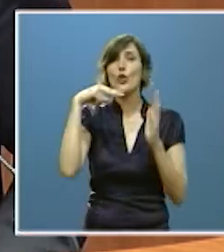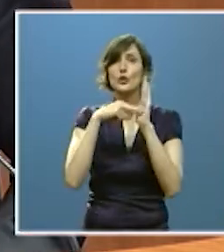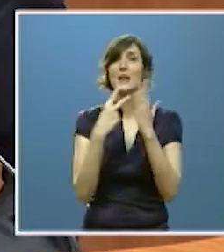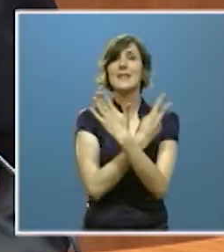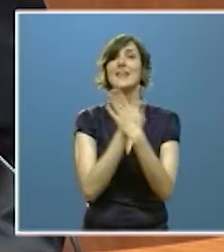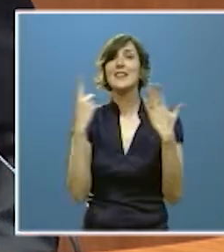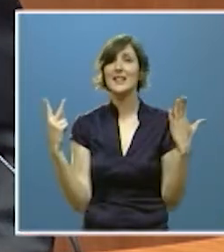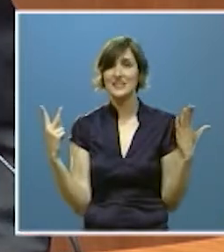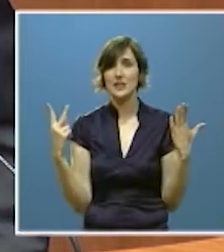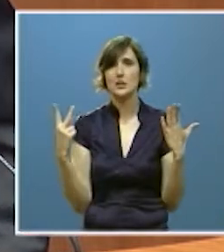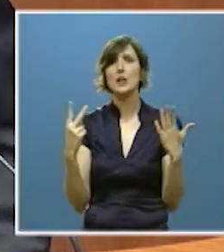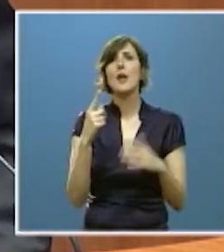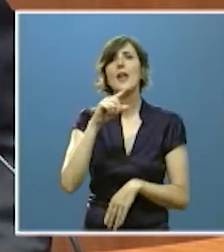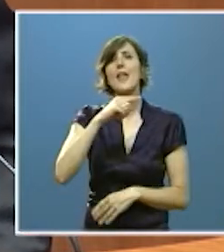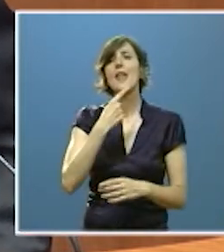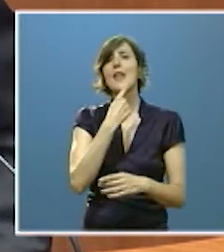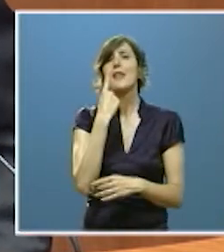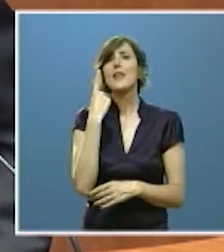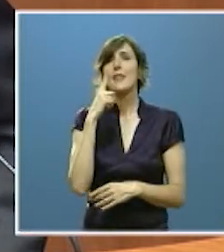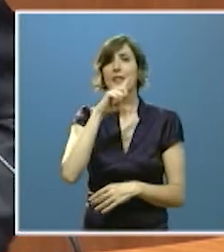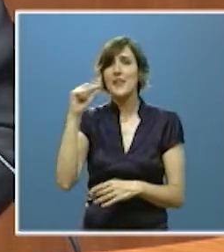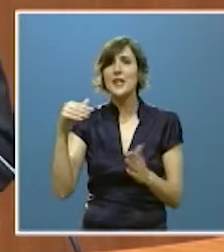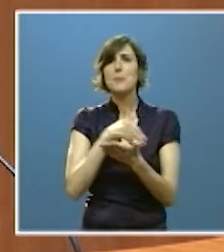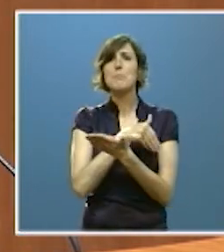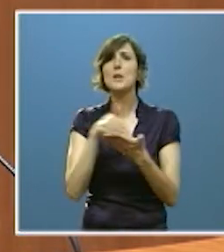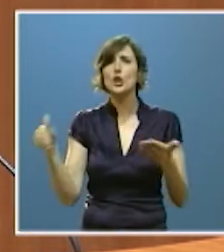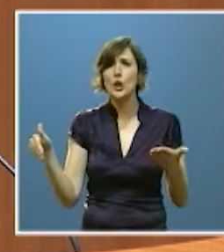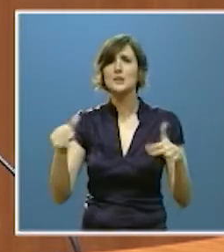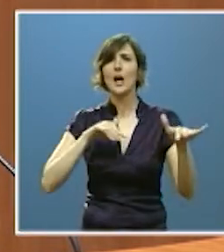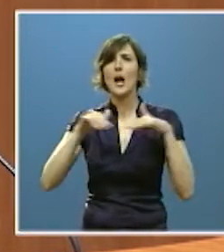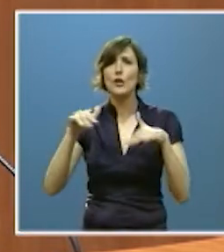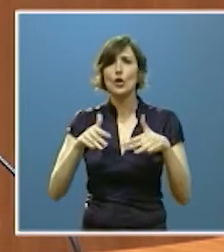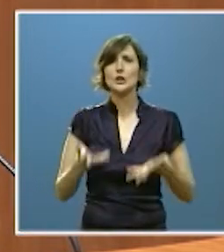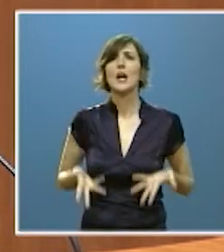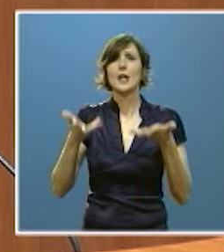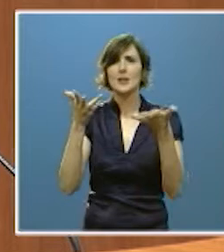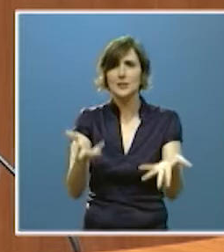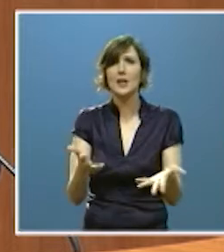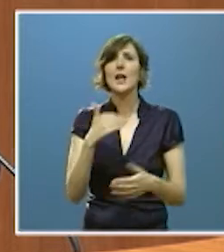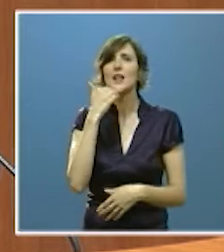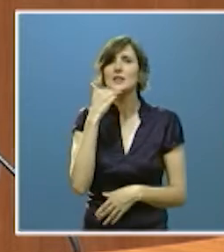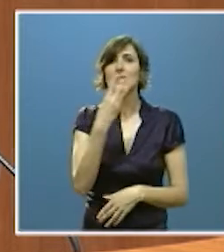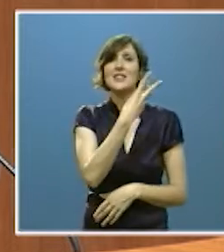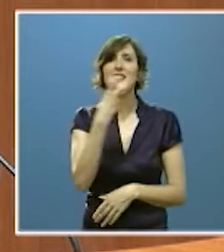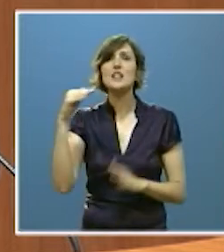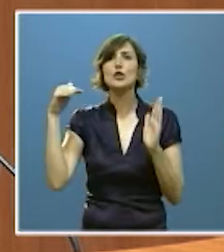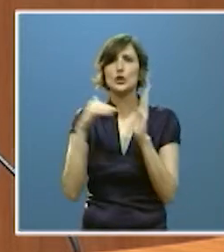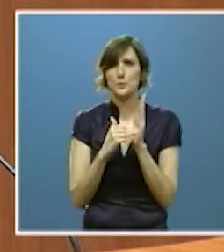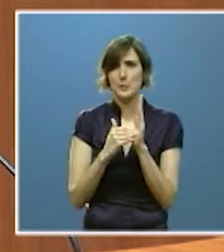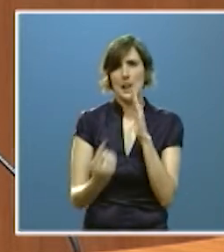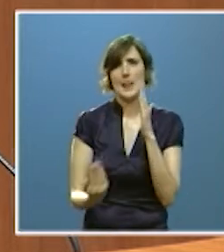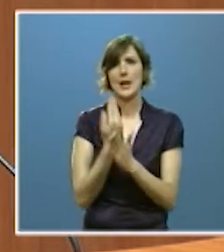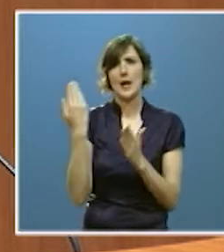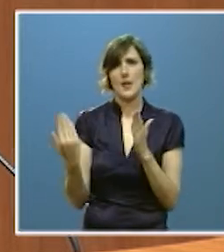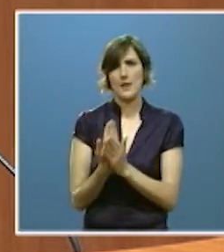de 100 millones de actos asistenciales con una media cercana a 300.000 cada día esta